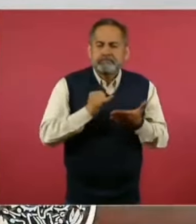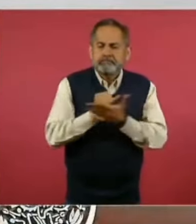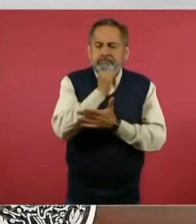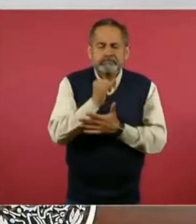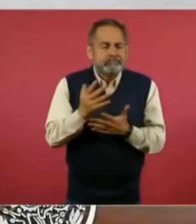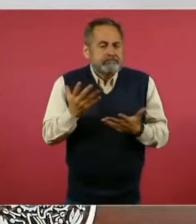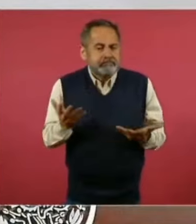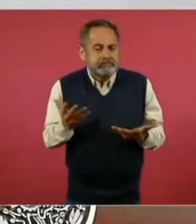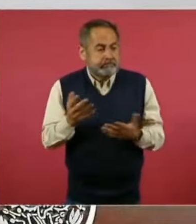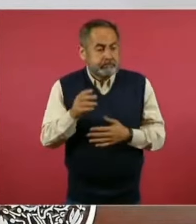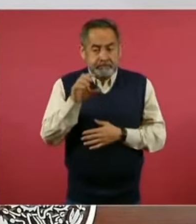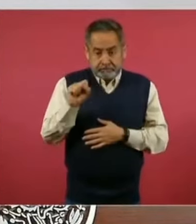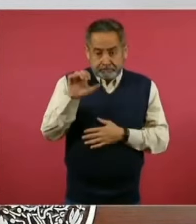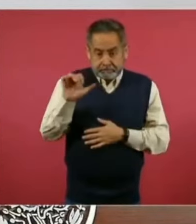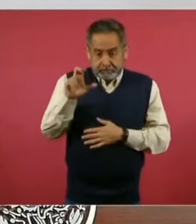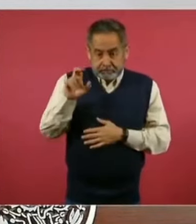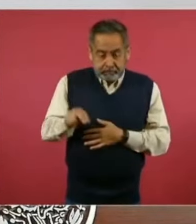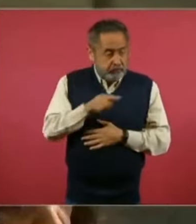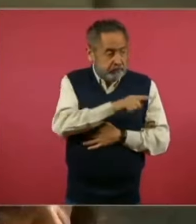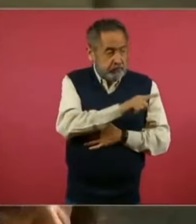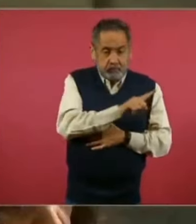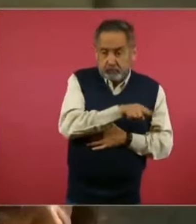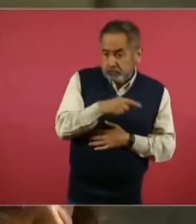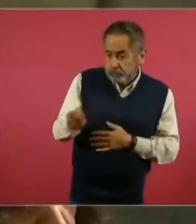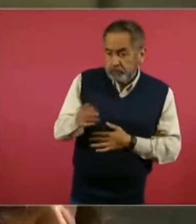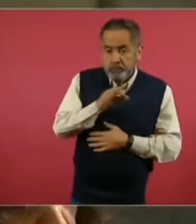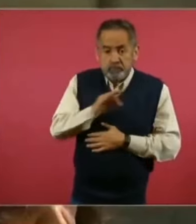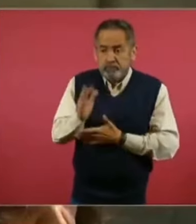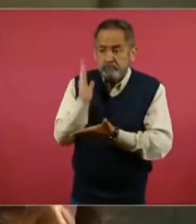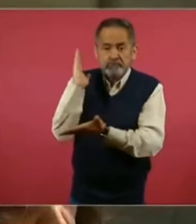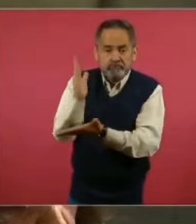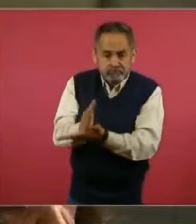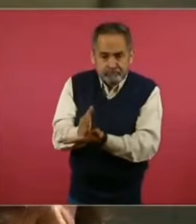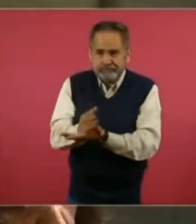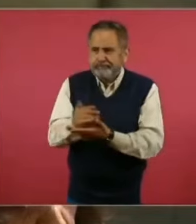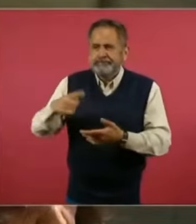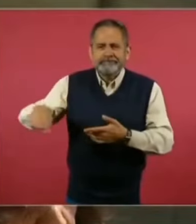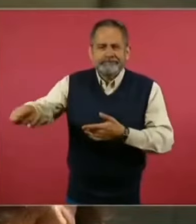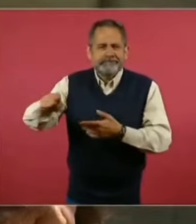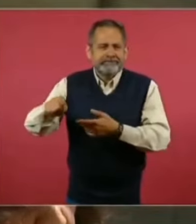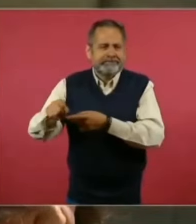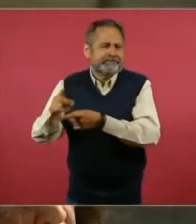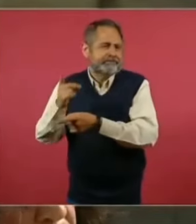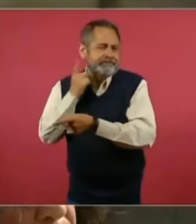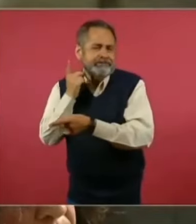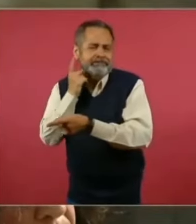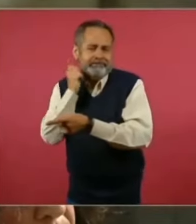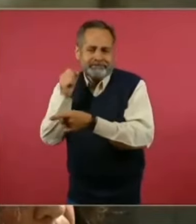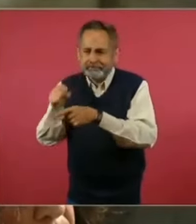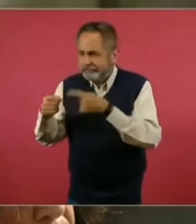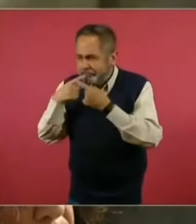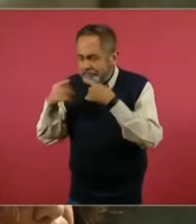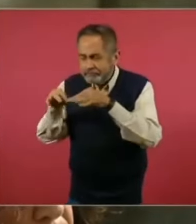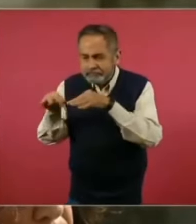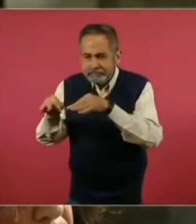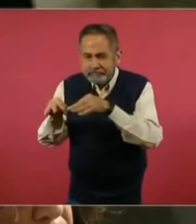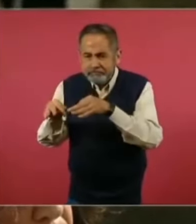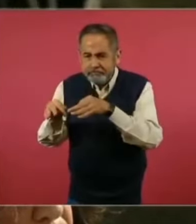la Corte puede frenar el proceso legislativo, es decir, que se